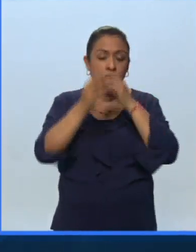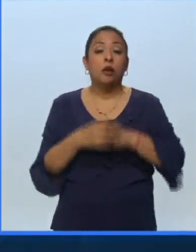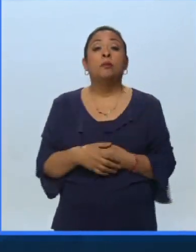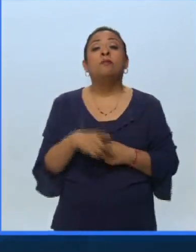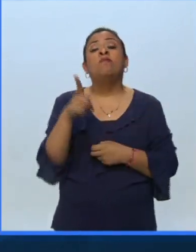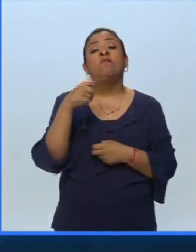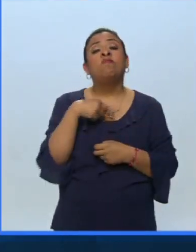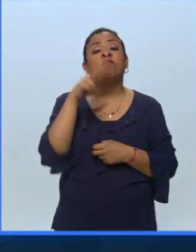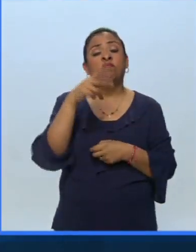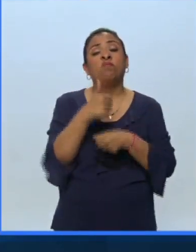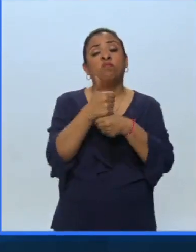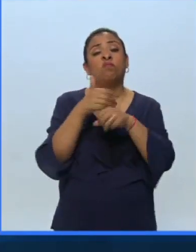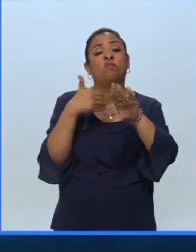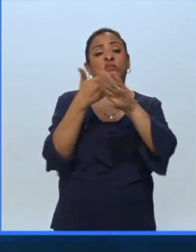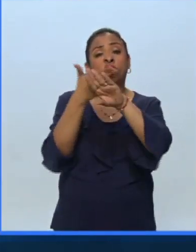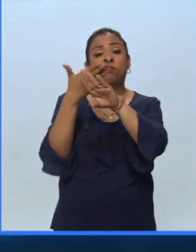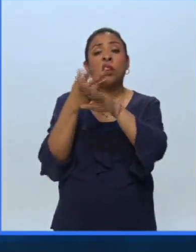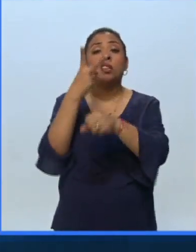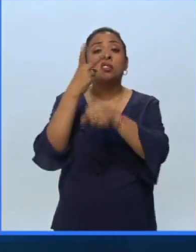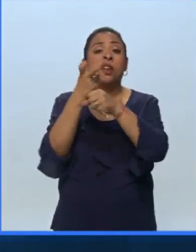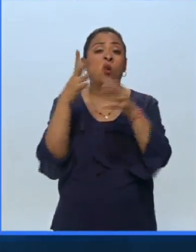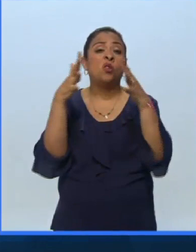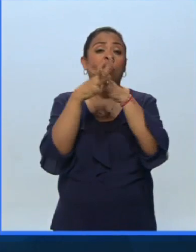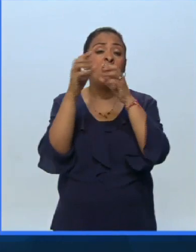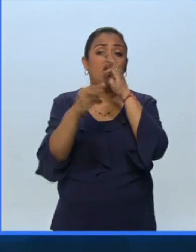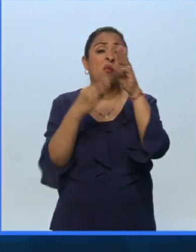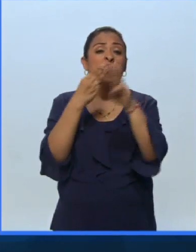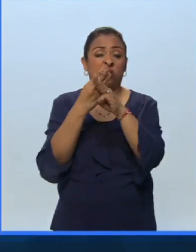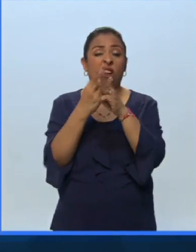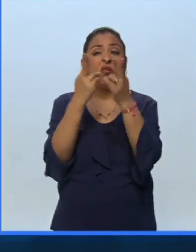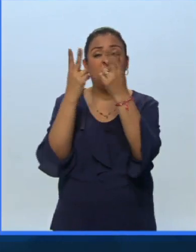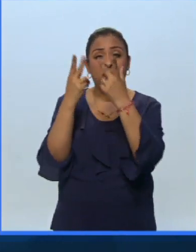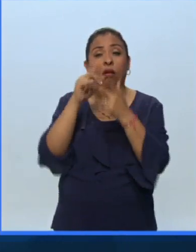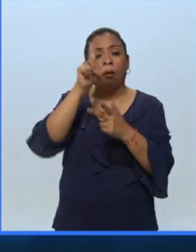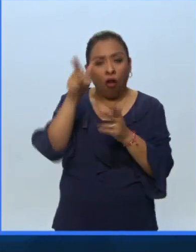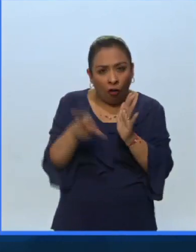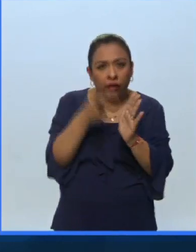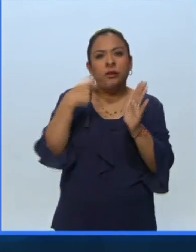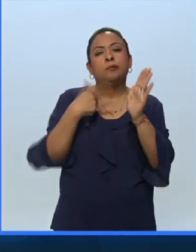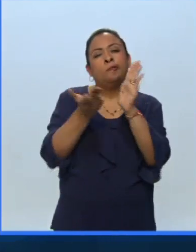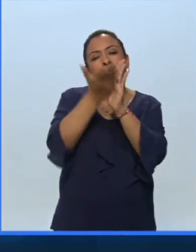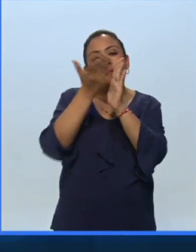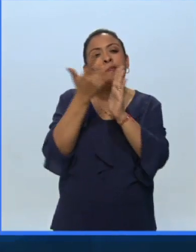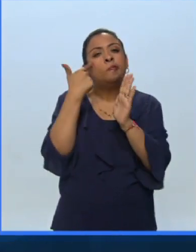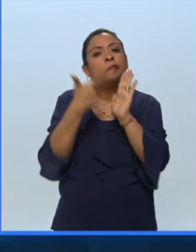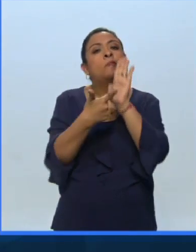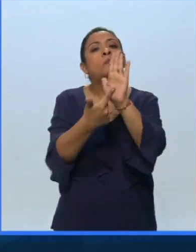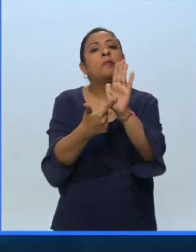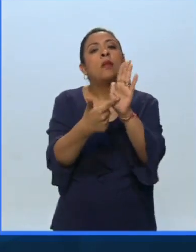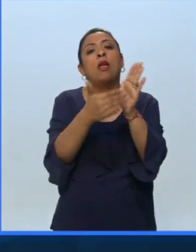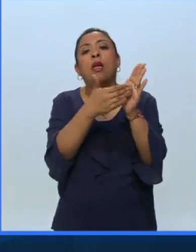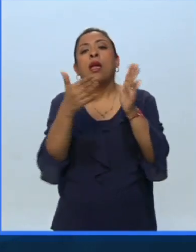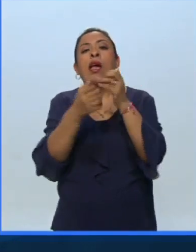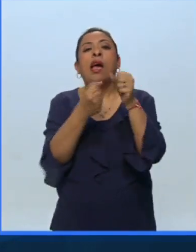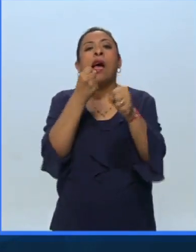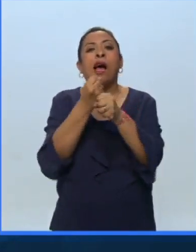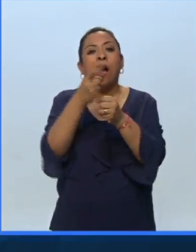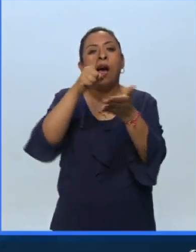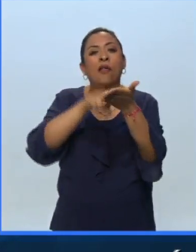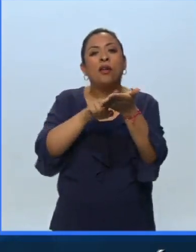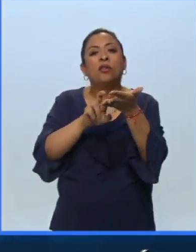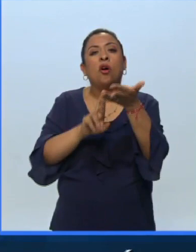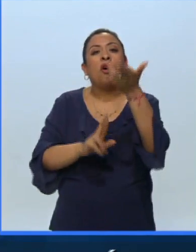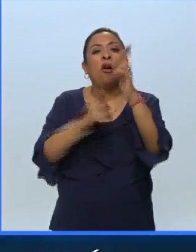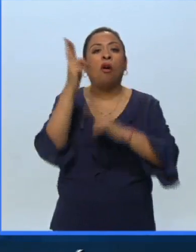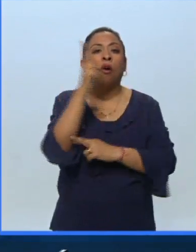sufrió grandes daños durante la segunda guerra mundial fue reconstruido para mostrar lo que fueron los años convulsos que detonaron a la